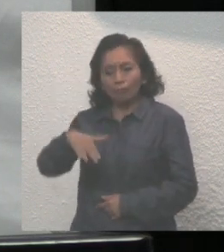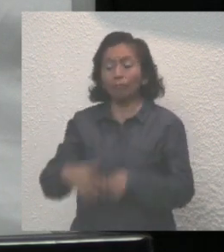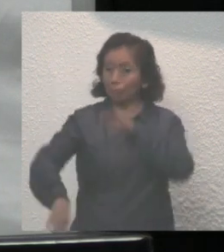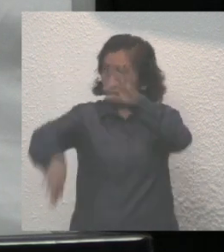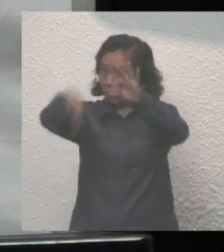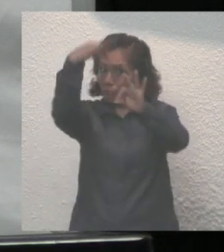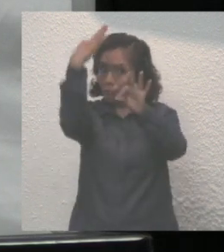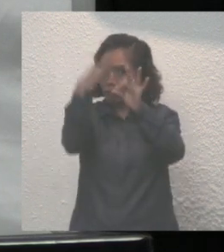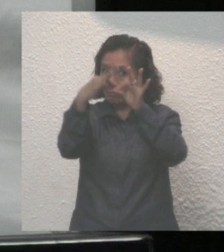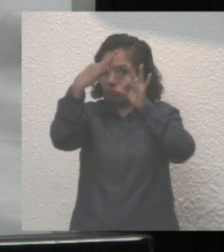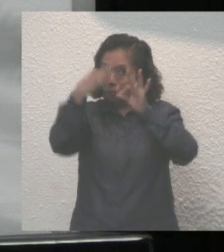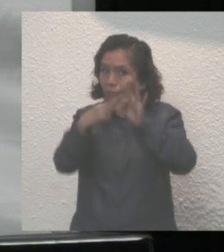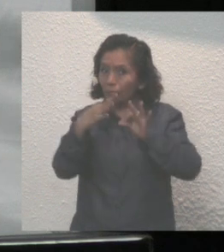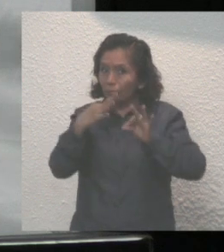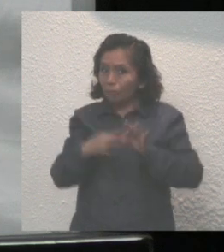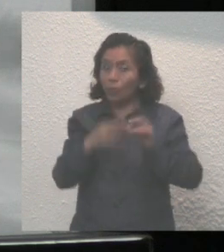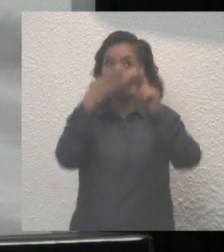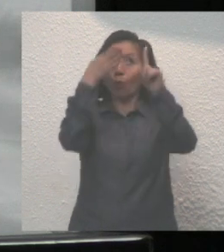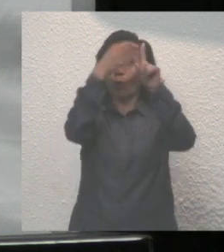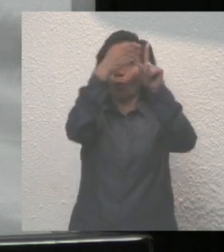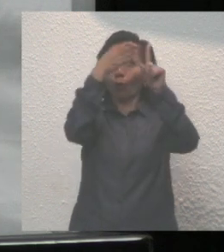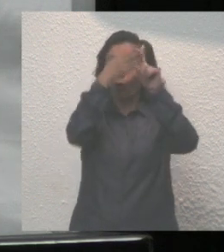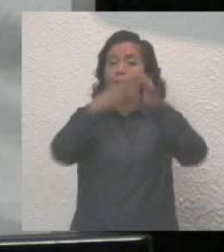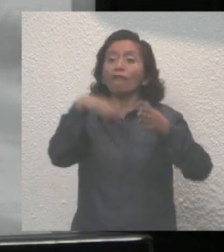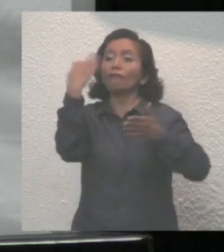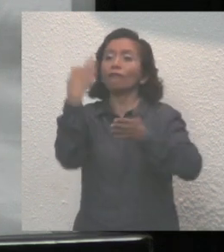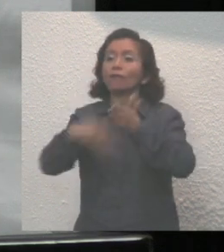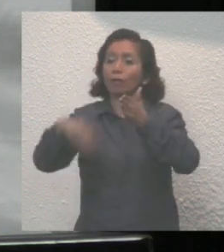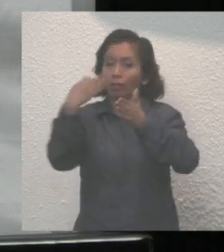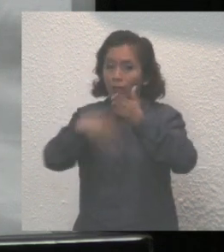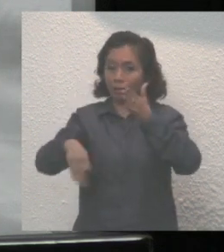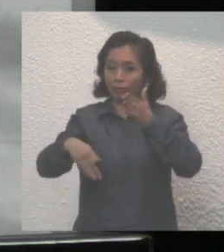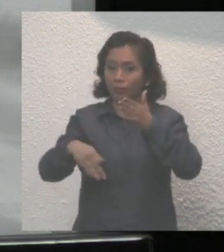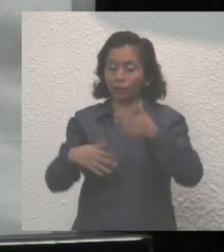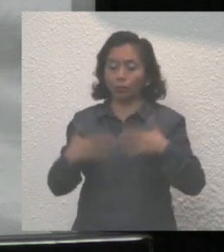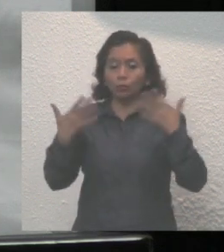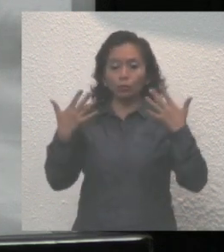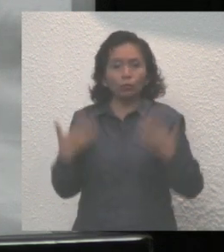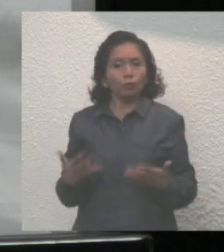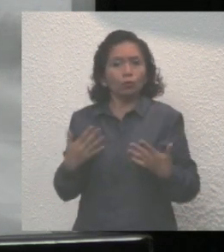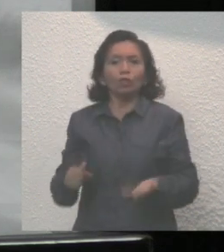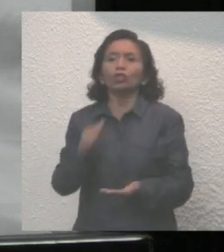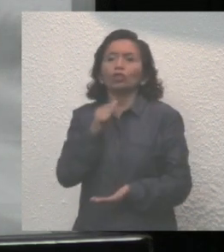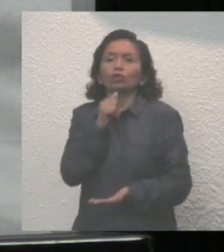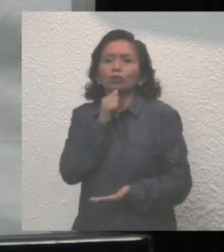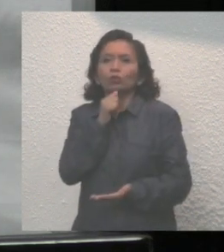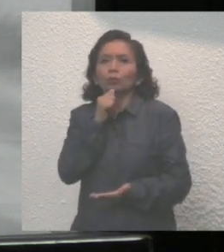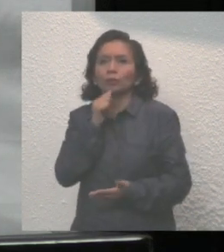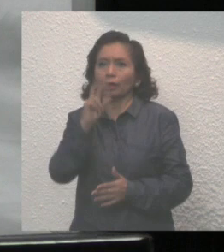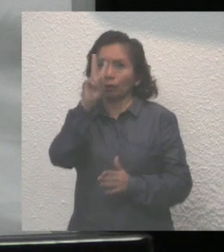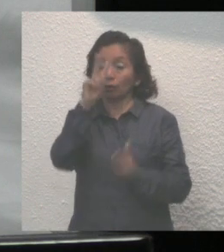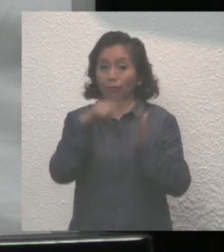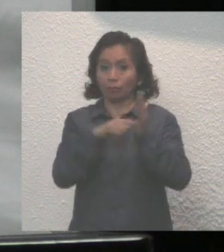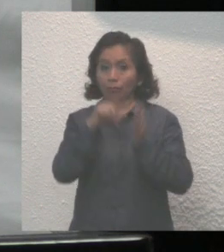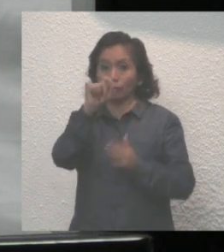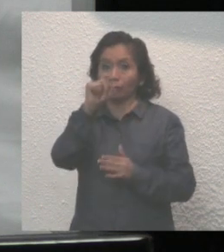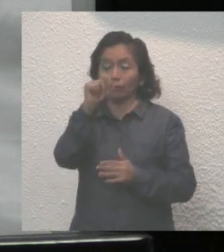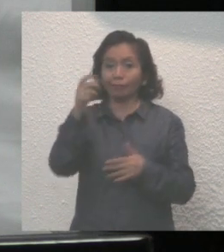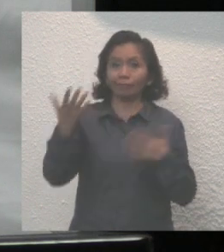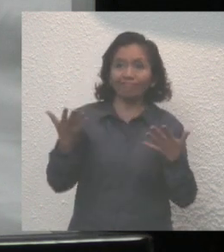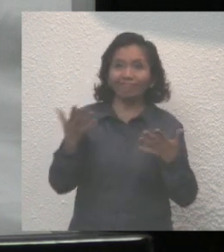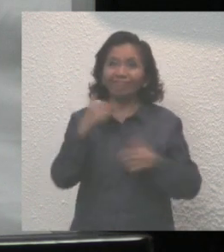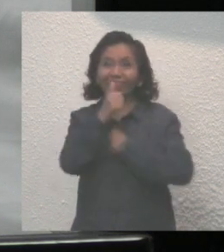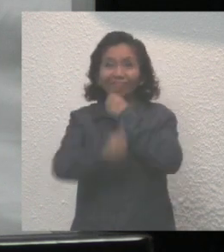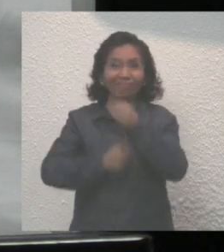a los compromisos que faltan. Resta mucho que hacer. El 2020 no fue